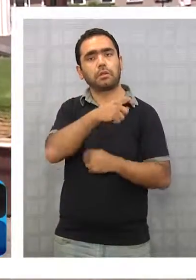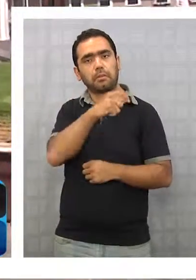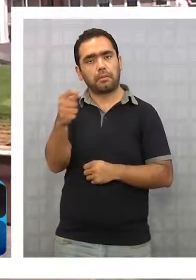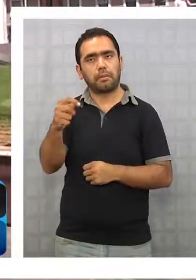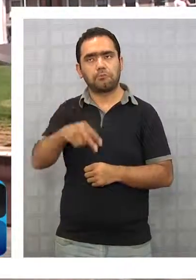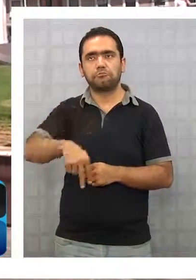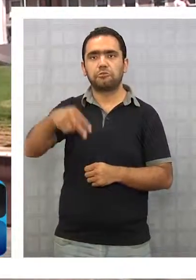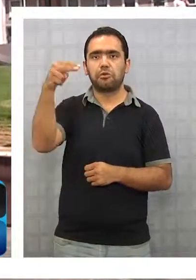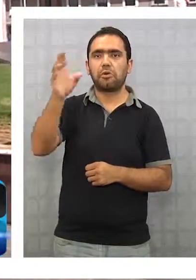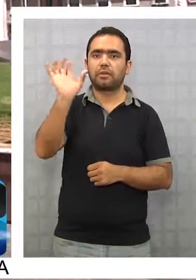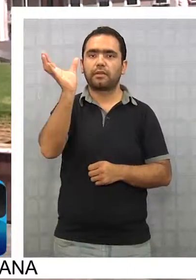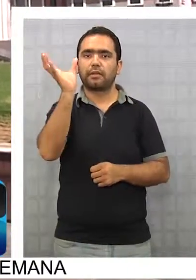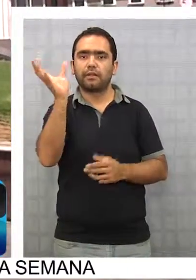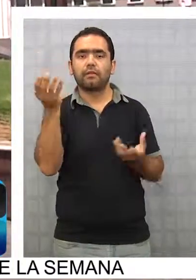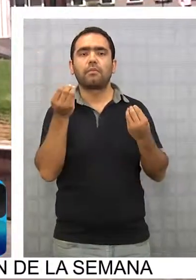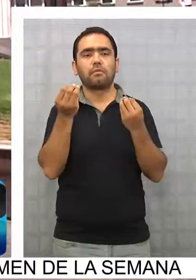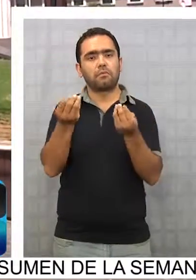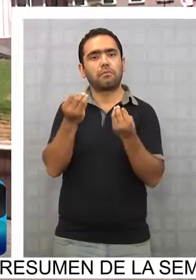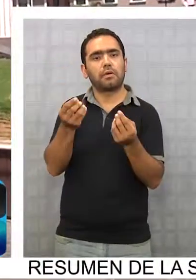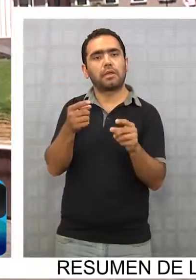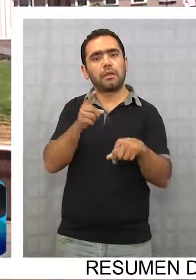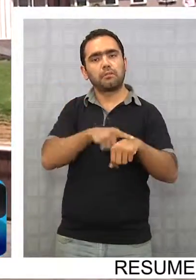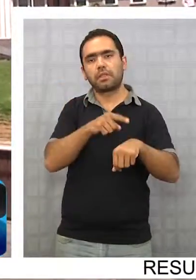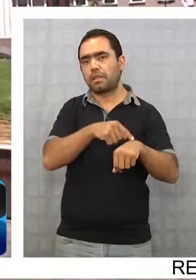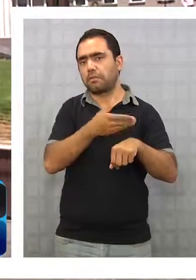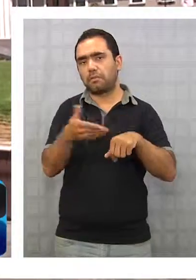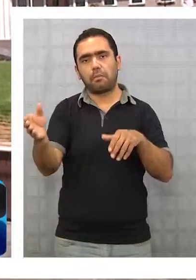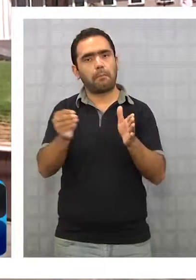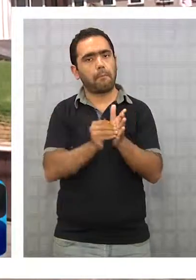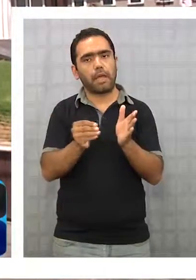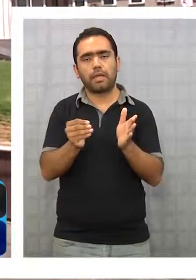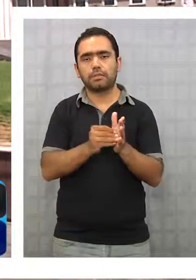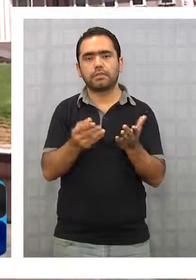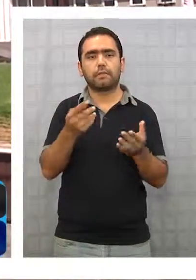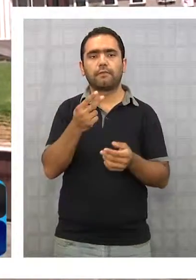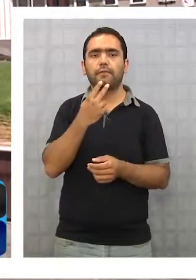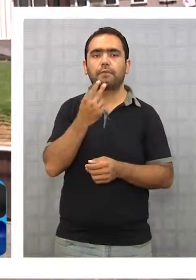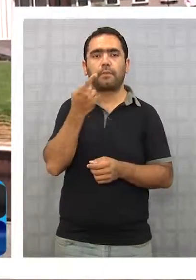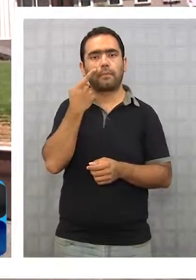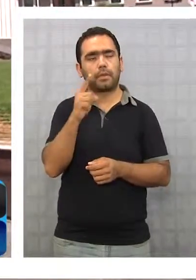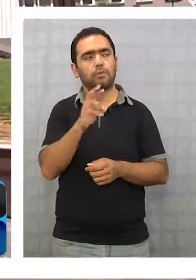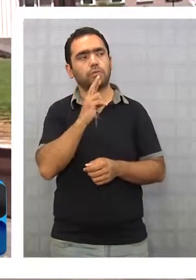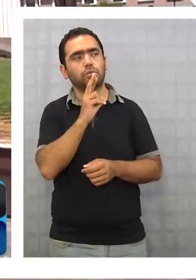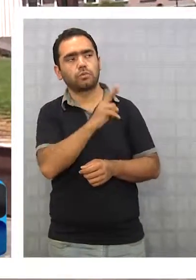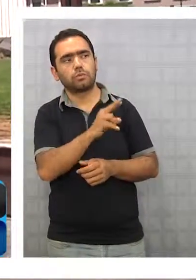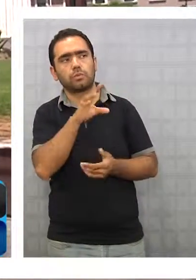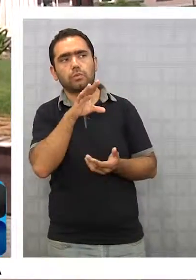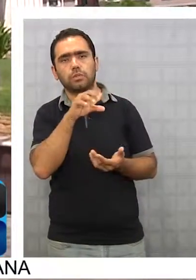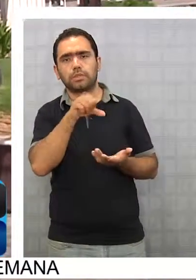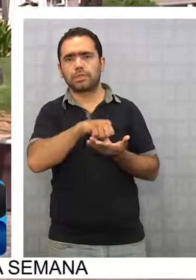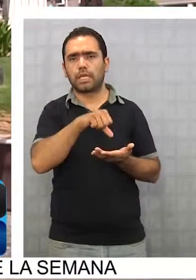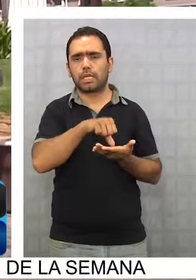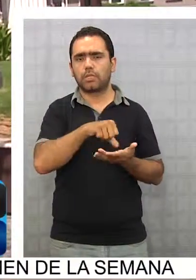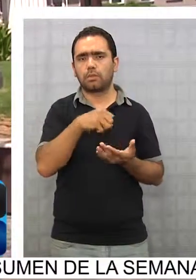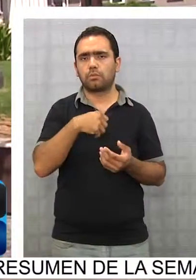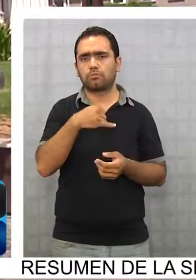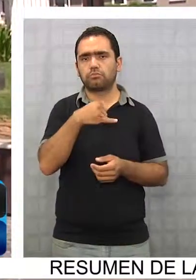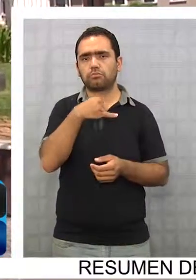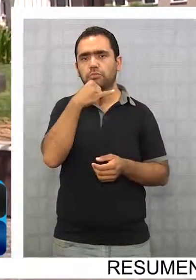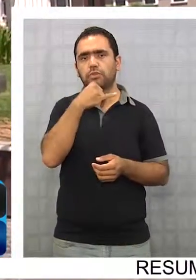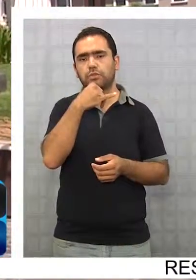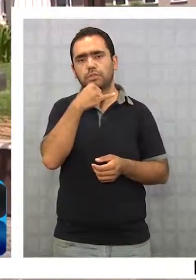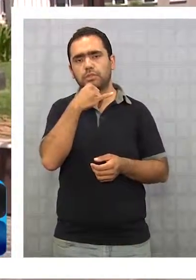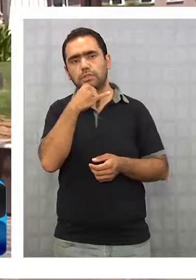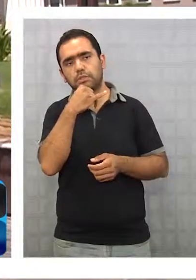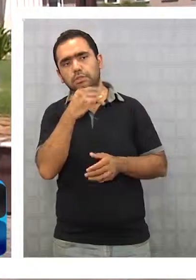el norte de por sí la gente es más longeva. Cambio más al sur, no sé, por el centro, sobre todo, que yo vengo de allá del centro hace años,